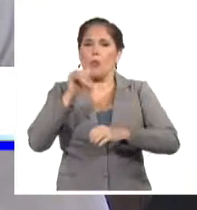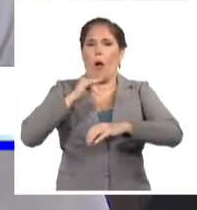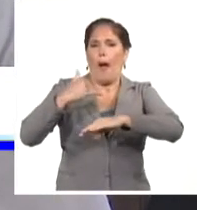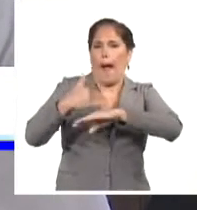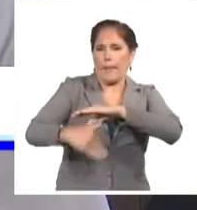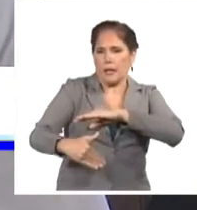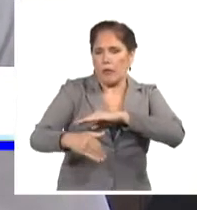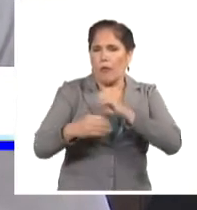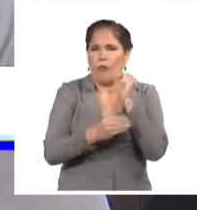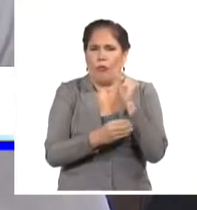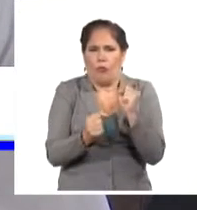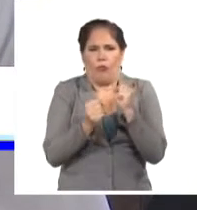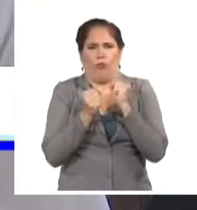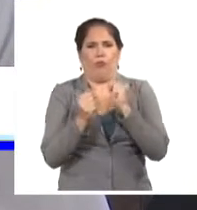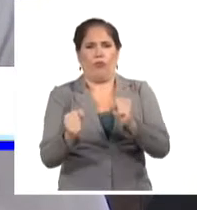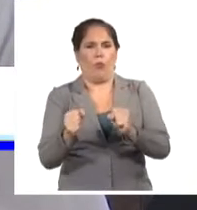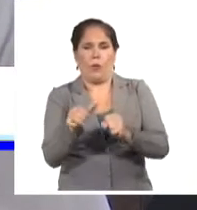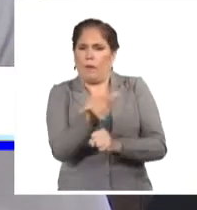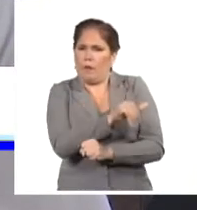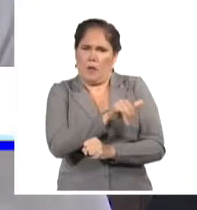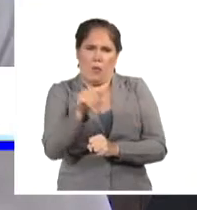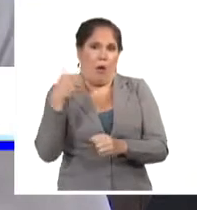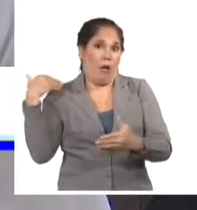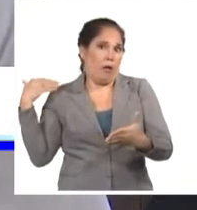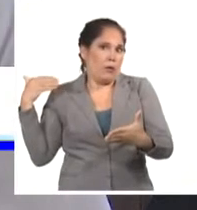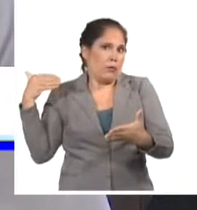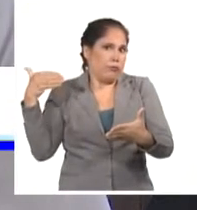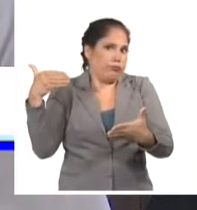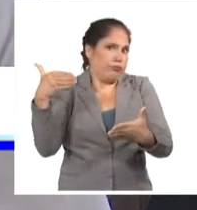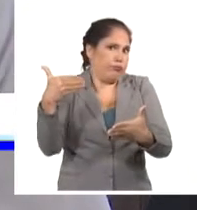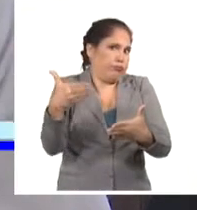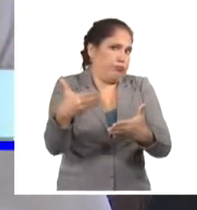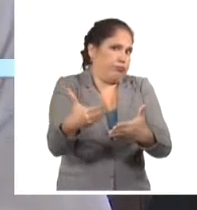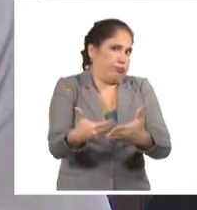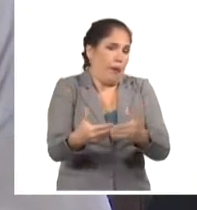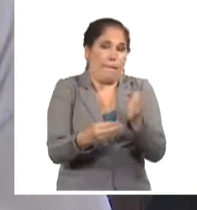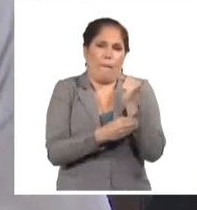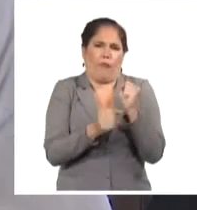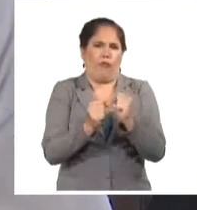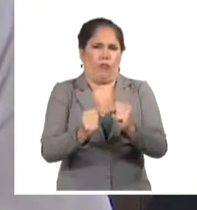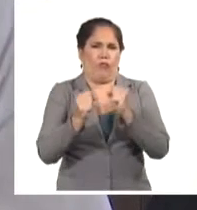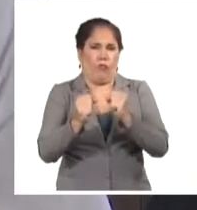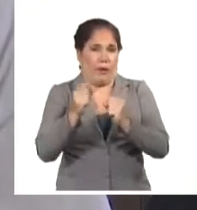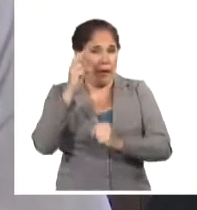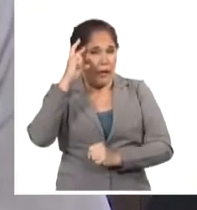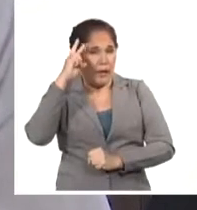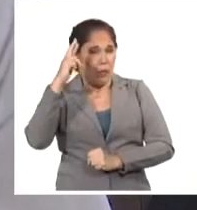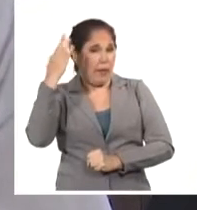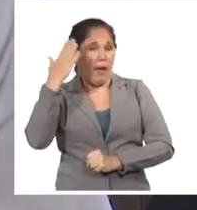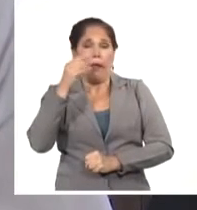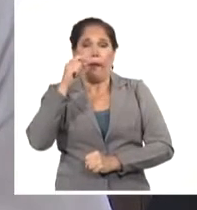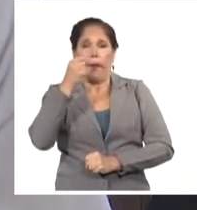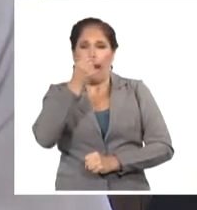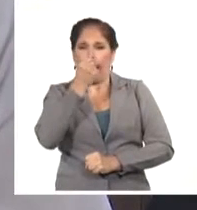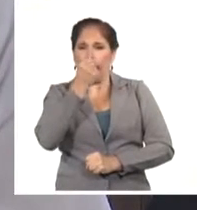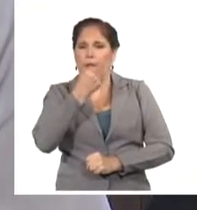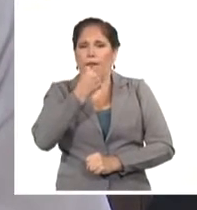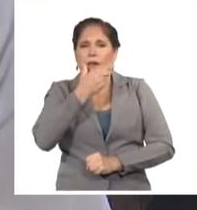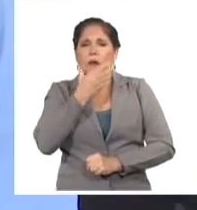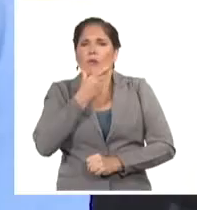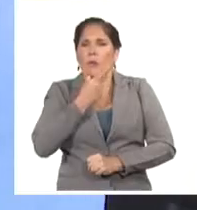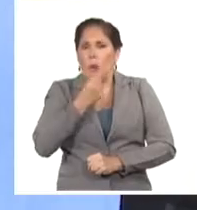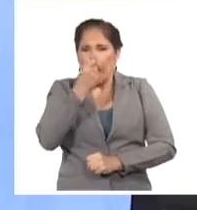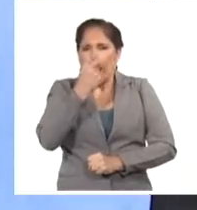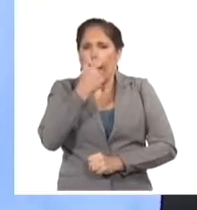relaciones sólidas, consolidadas con el paso del tiempo que forjaron Ho Chi Minh y Fidel